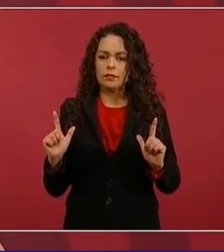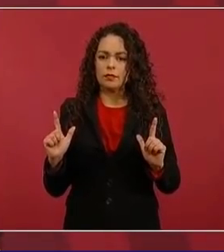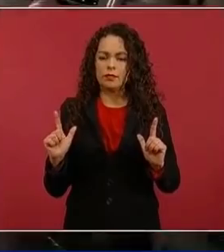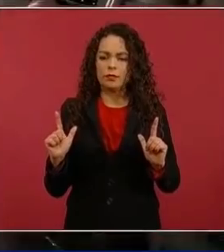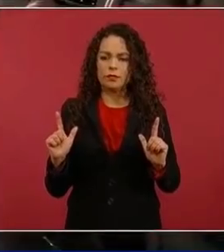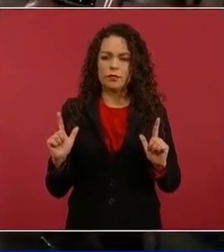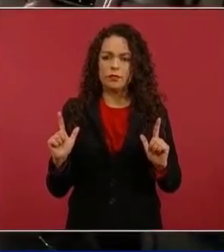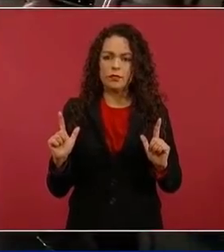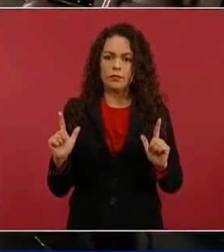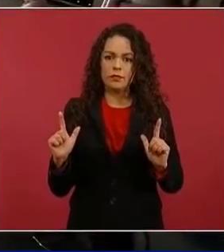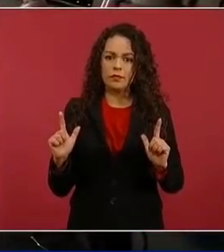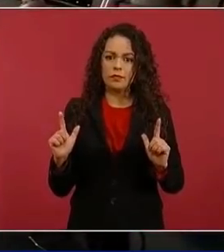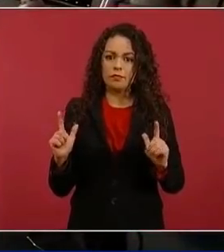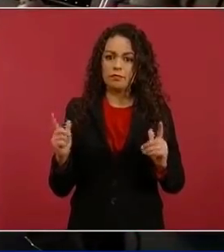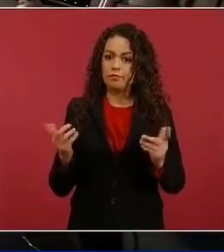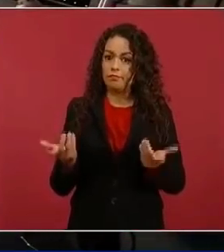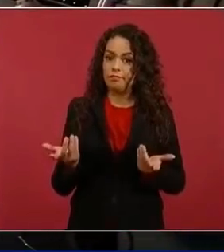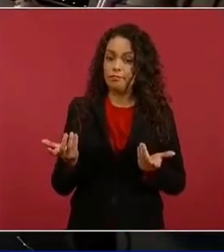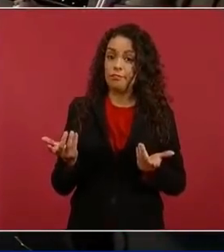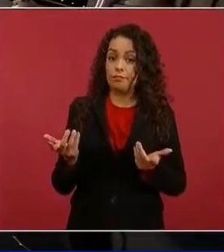cupular,